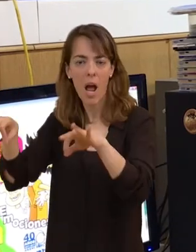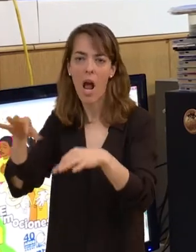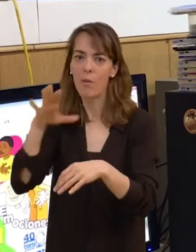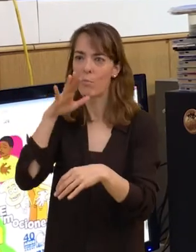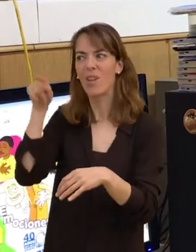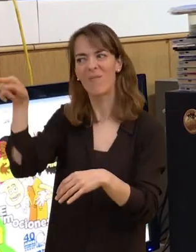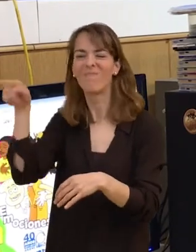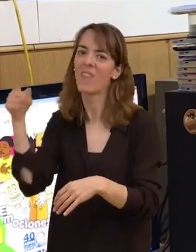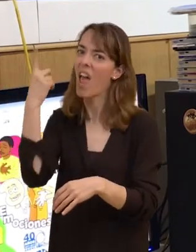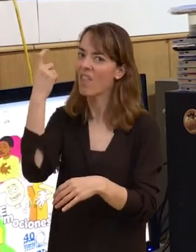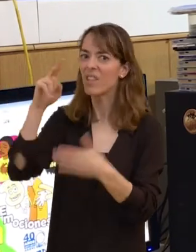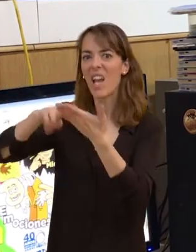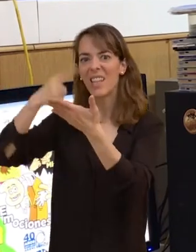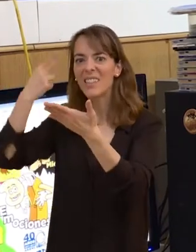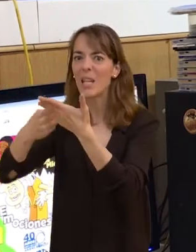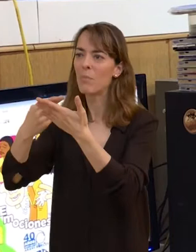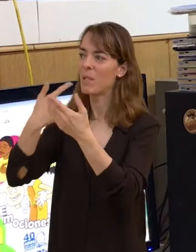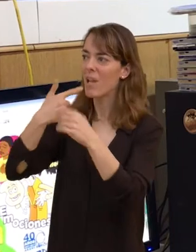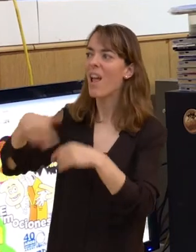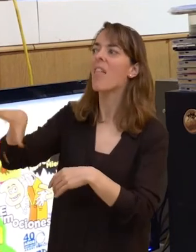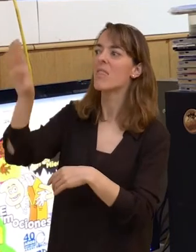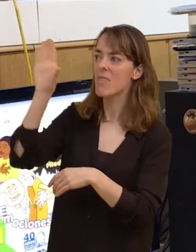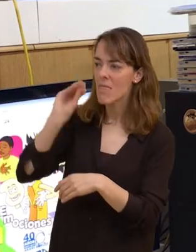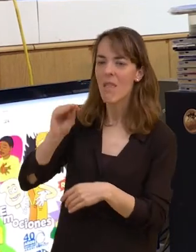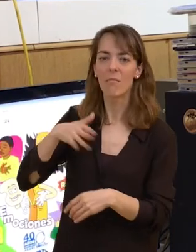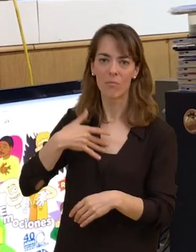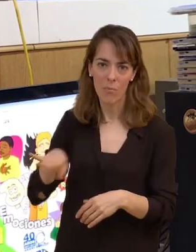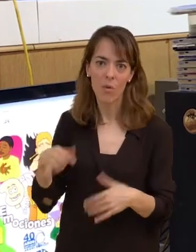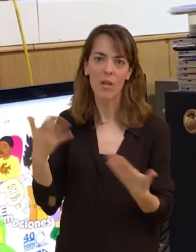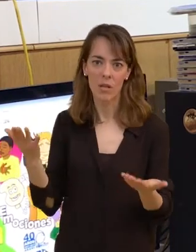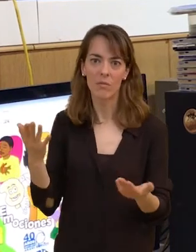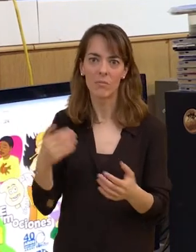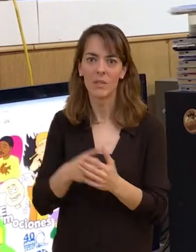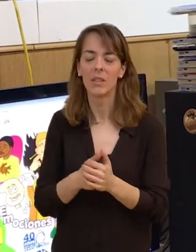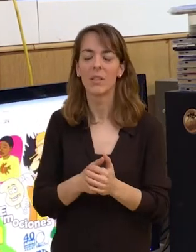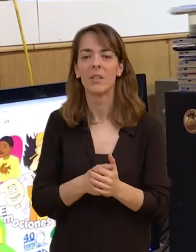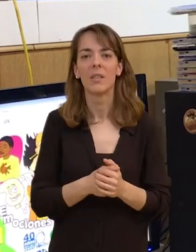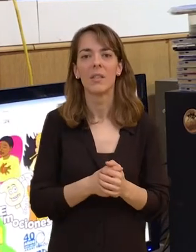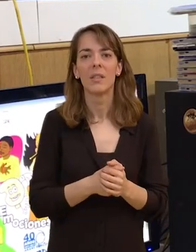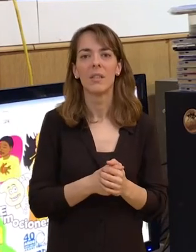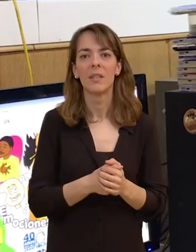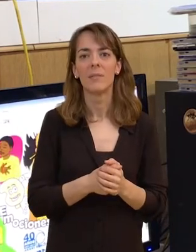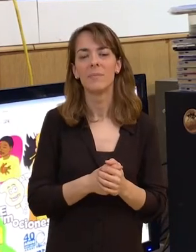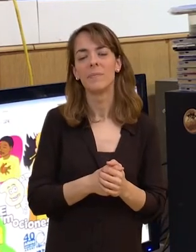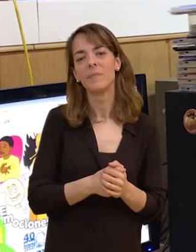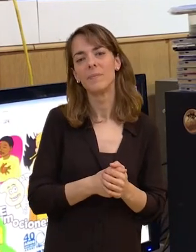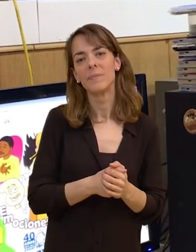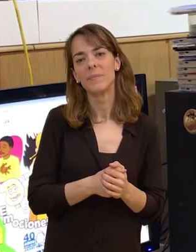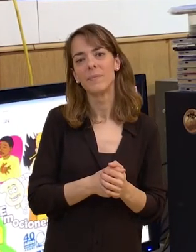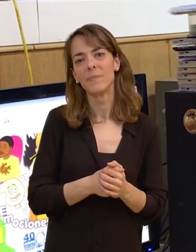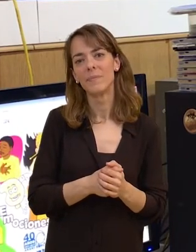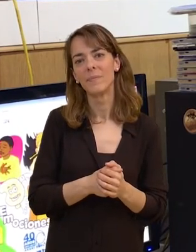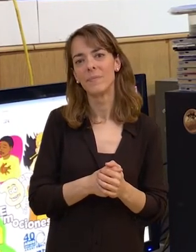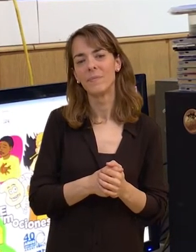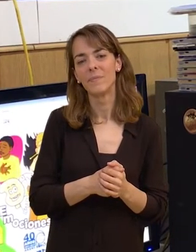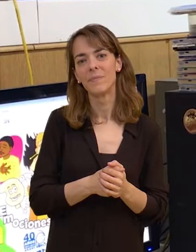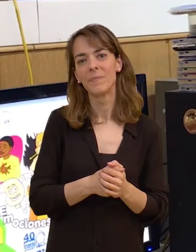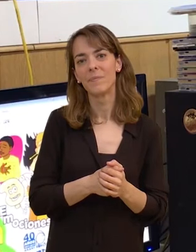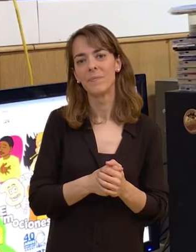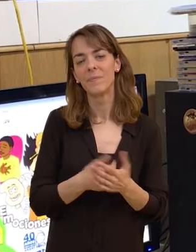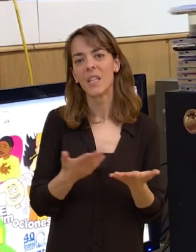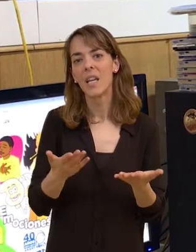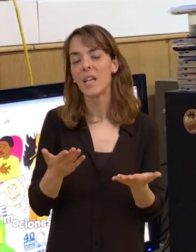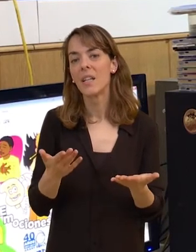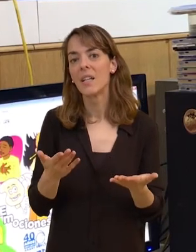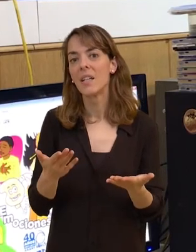hace falta interprete para poder entender lo que dicen y estas cosas. Mi